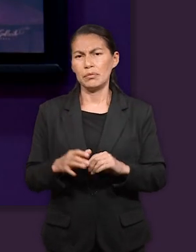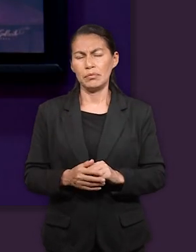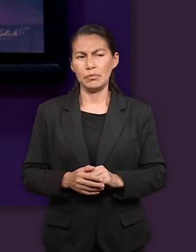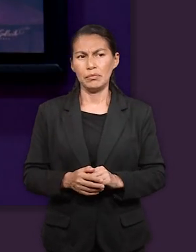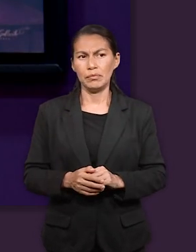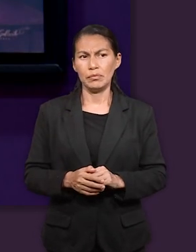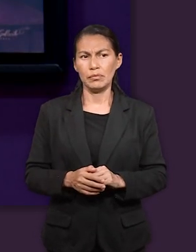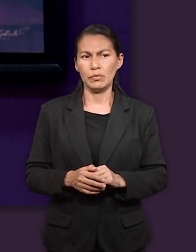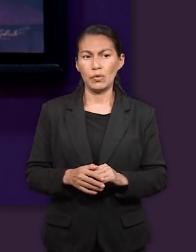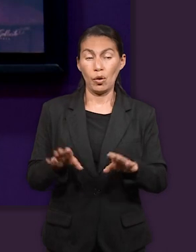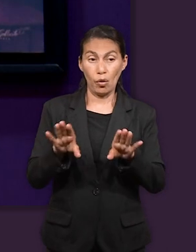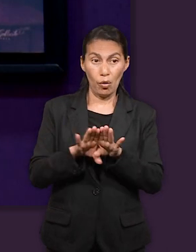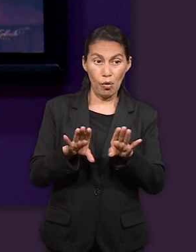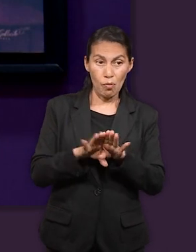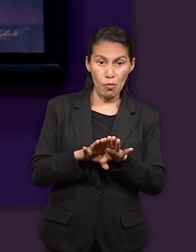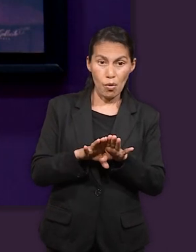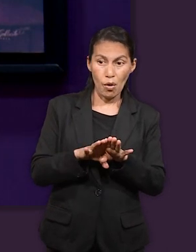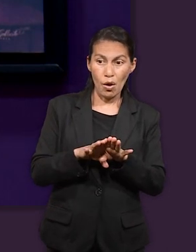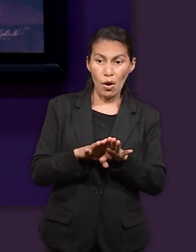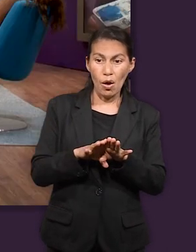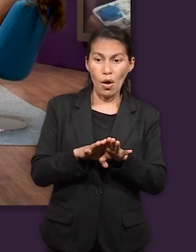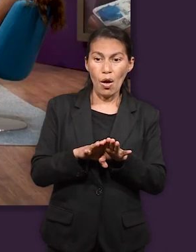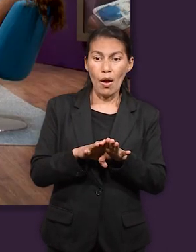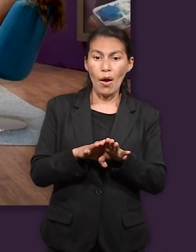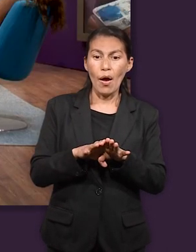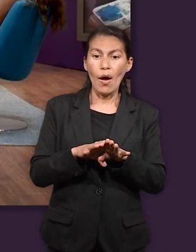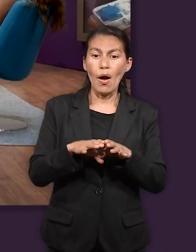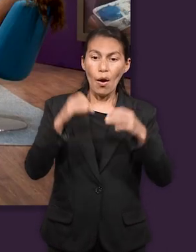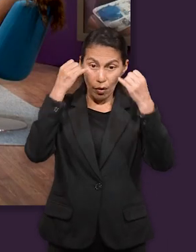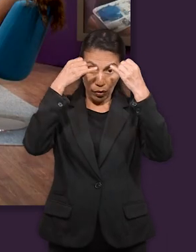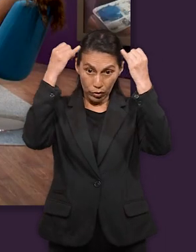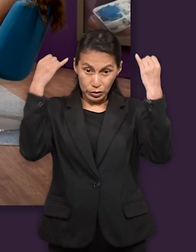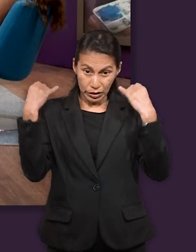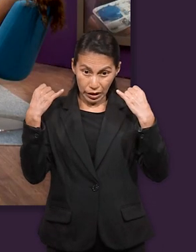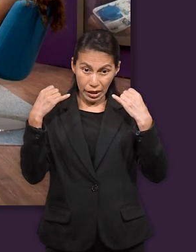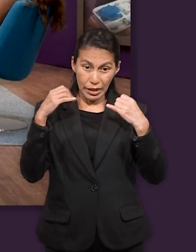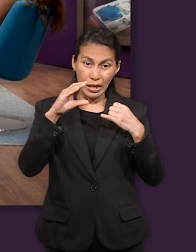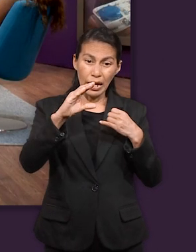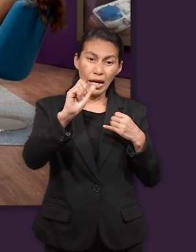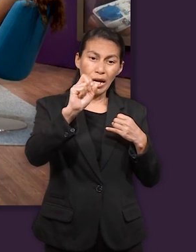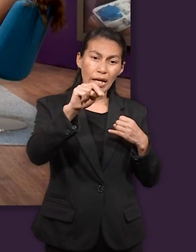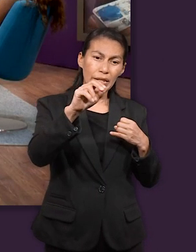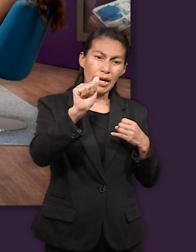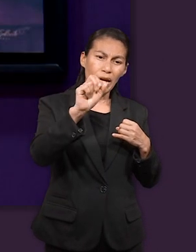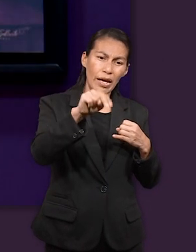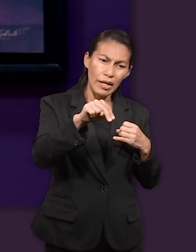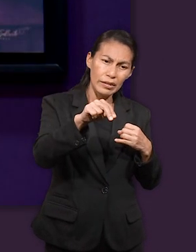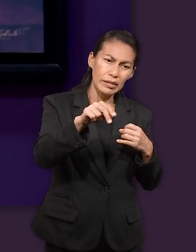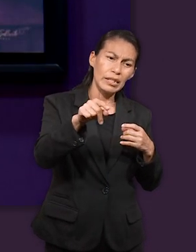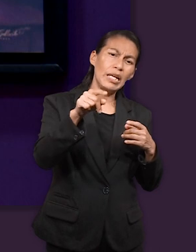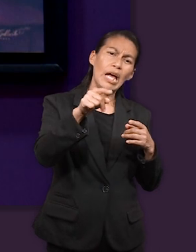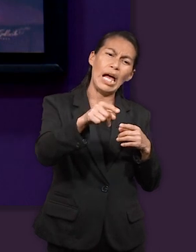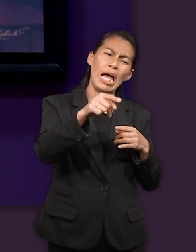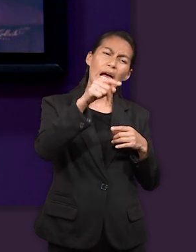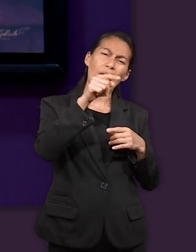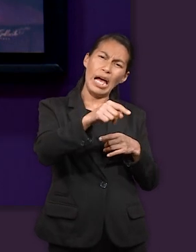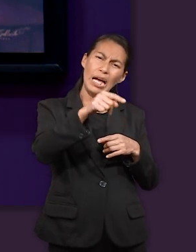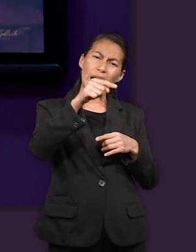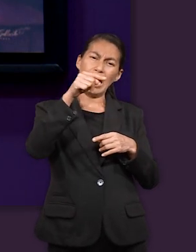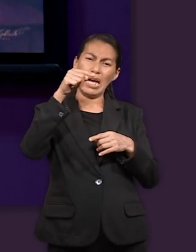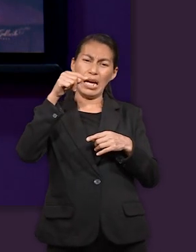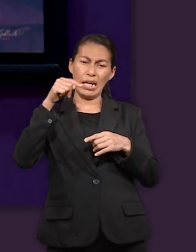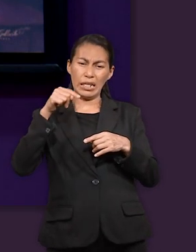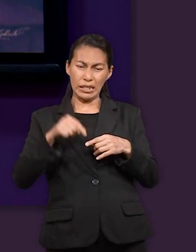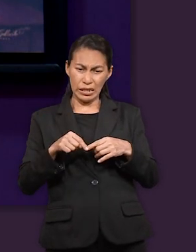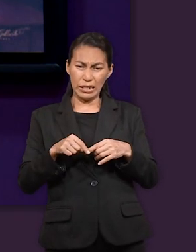todas las cosas que fue cómo fueron sucediendo en la historia e incluso el propósito de él llegar a Egipto y el